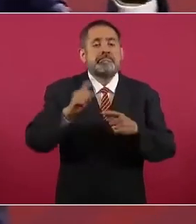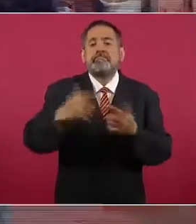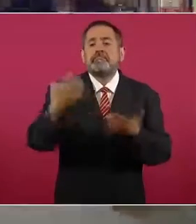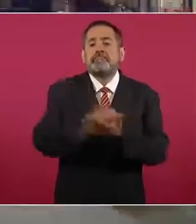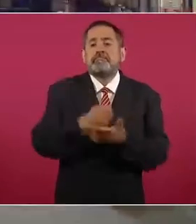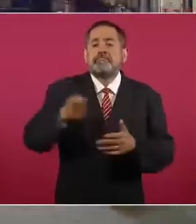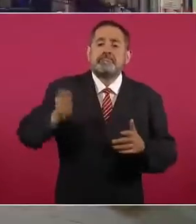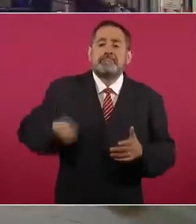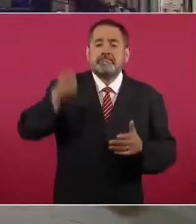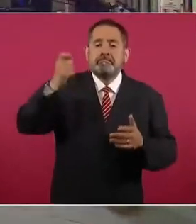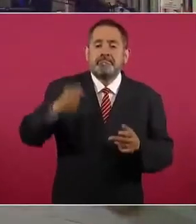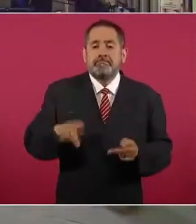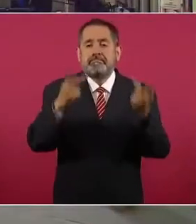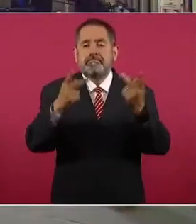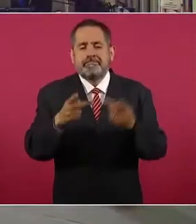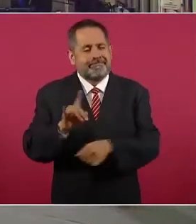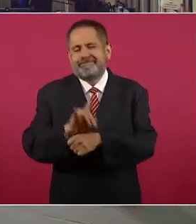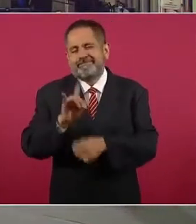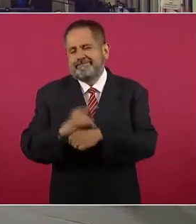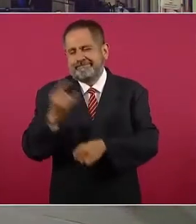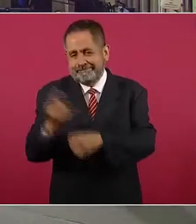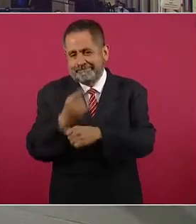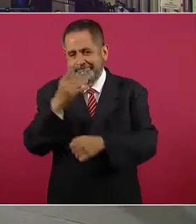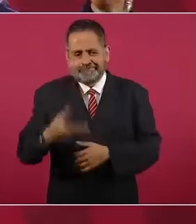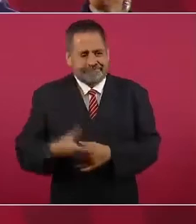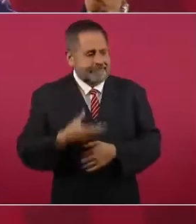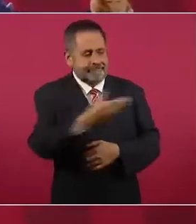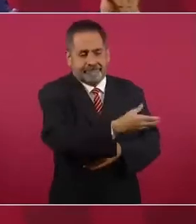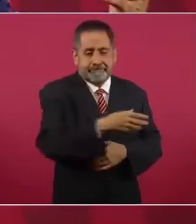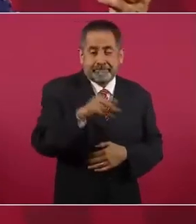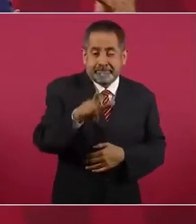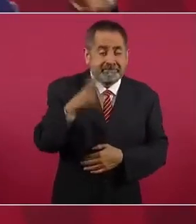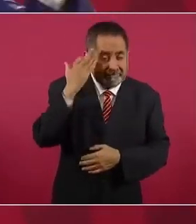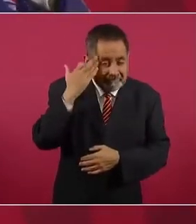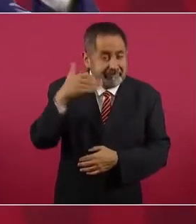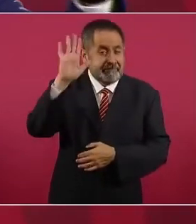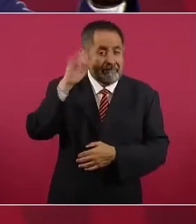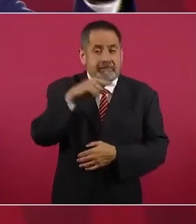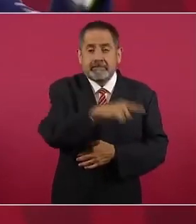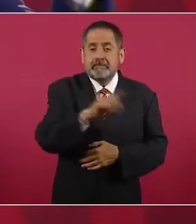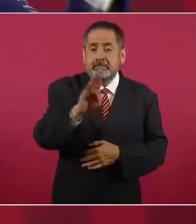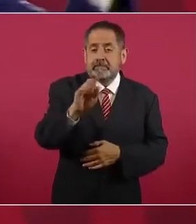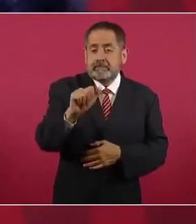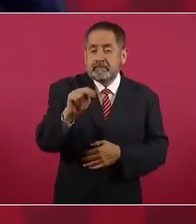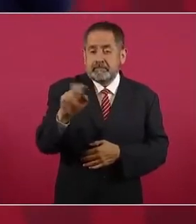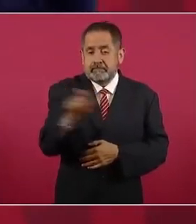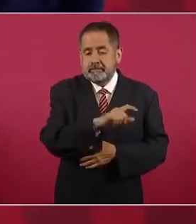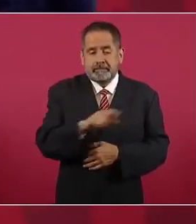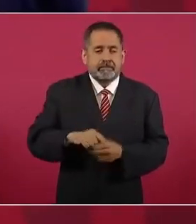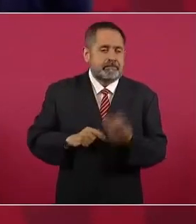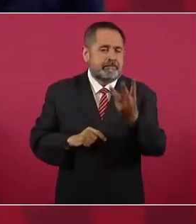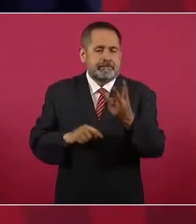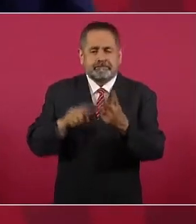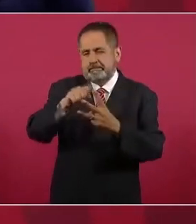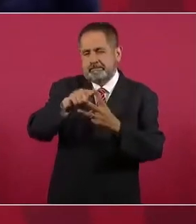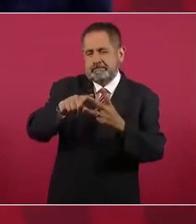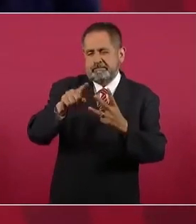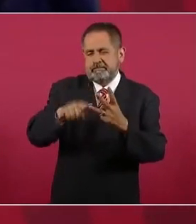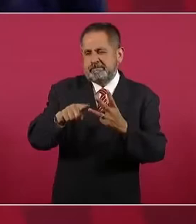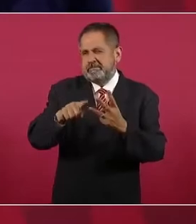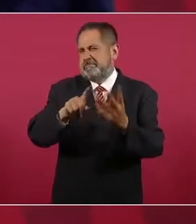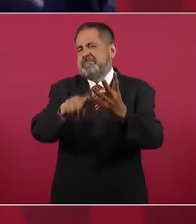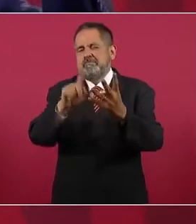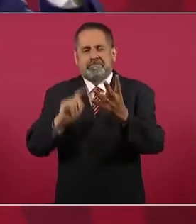Entonces, participaron para comprar en ese entonces Banamex tres o